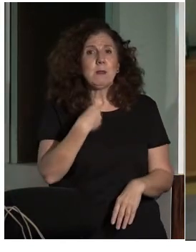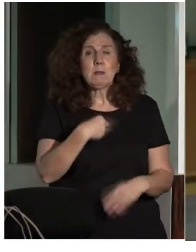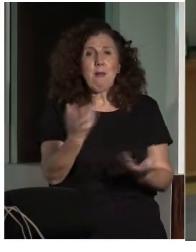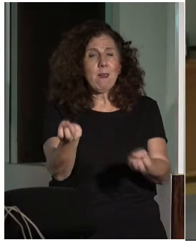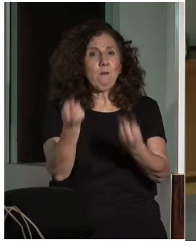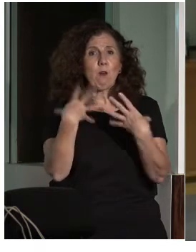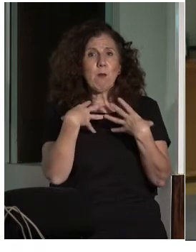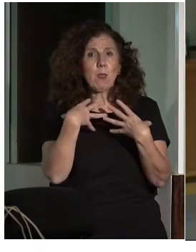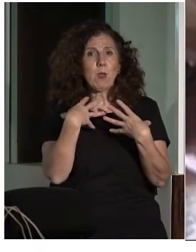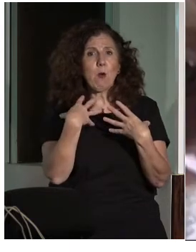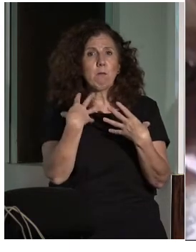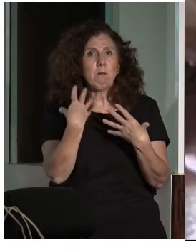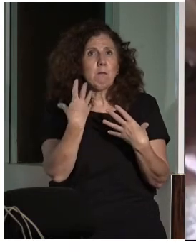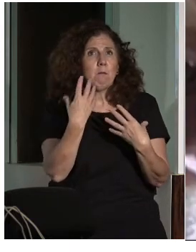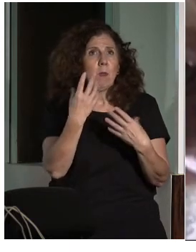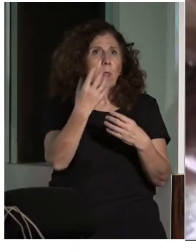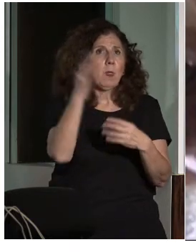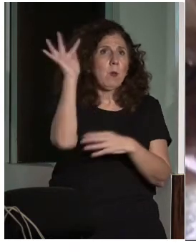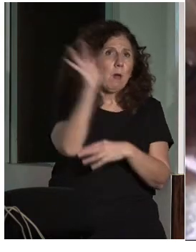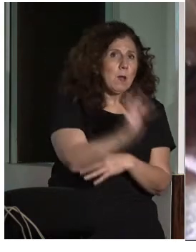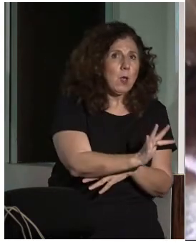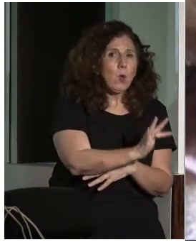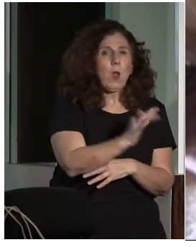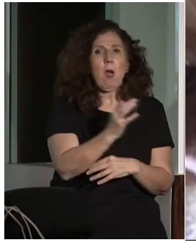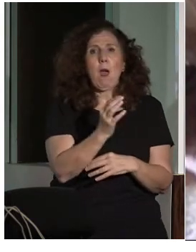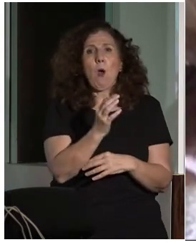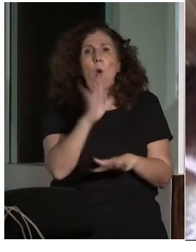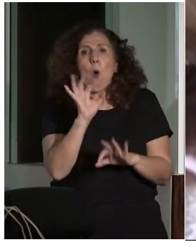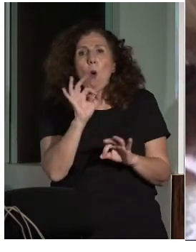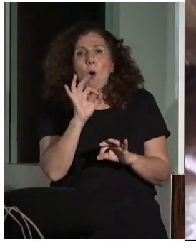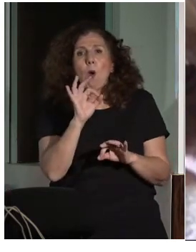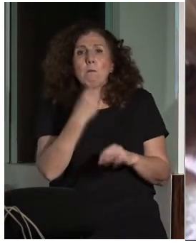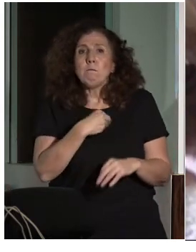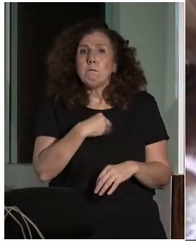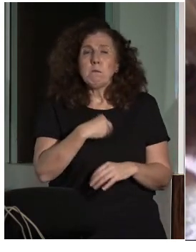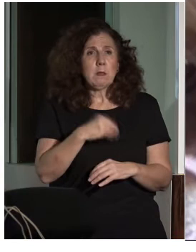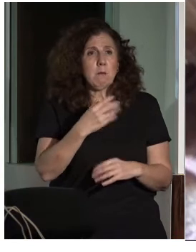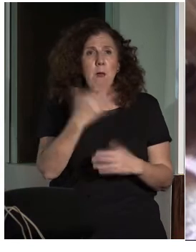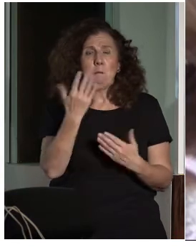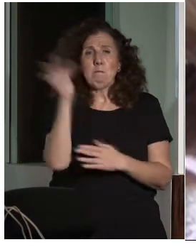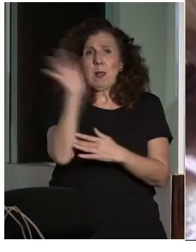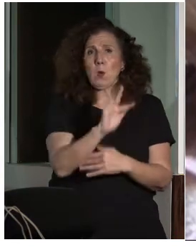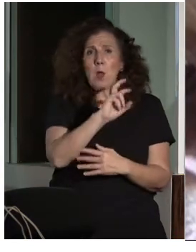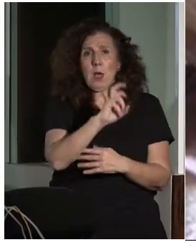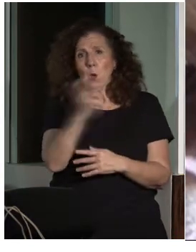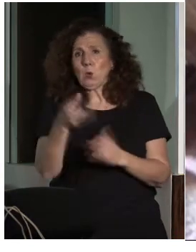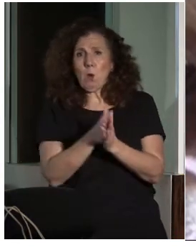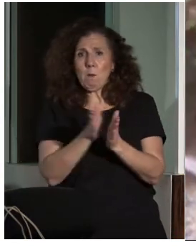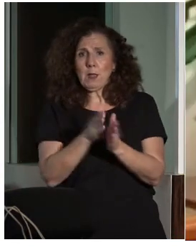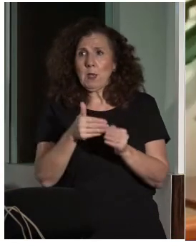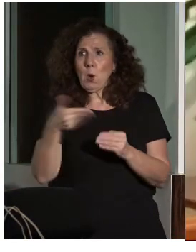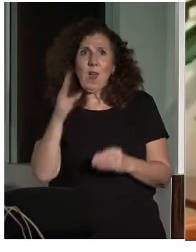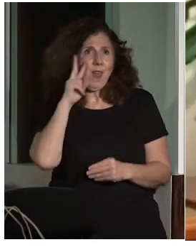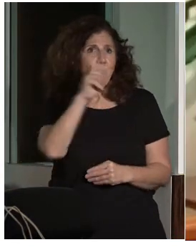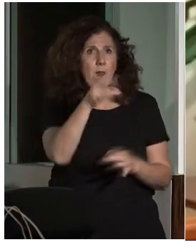de una película o puedo ver una película teniendo la misma información que la que mi compañero que sí que ve